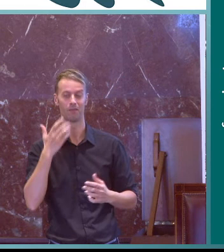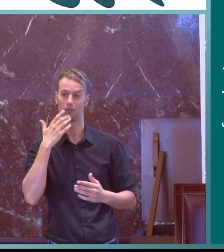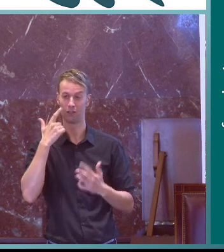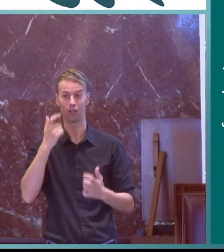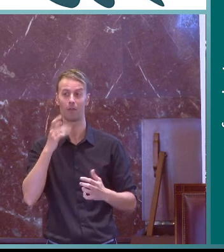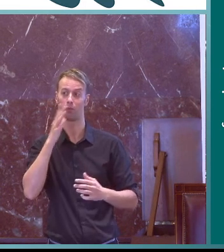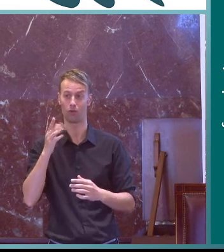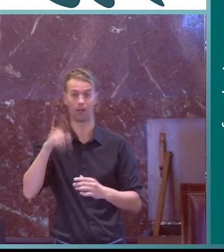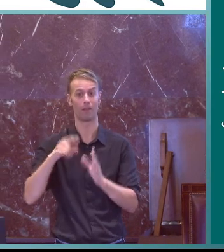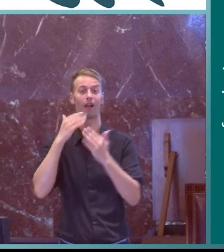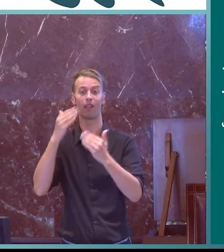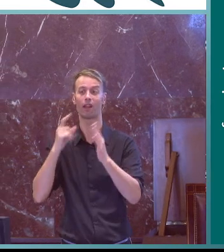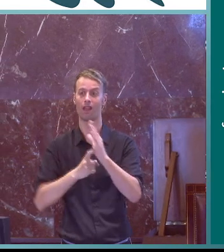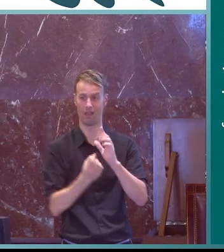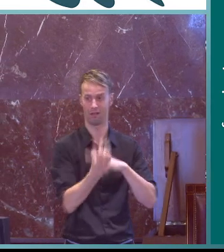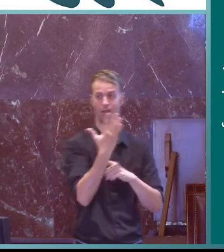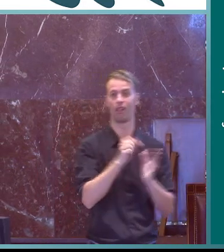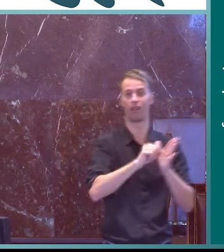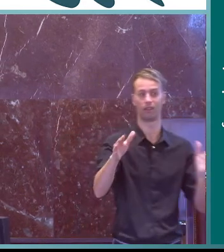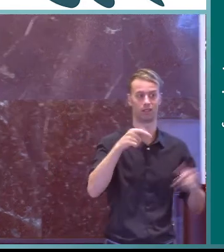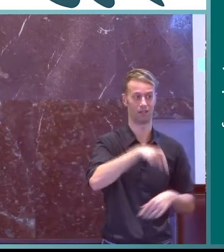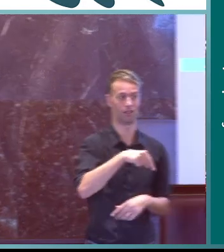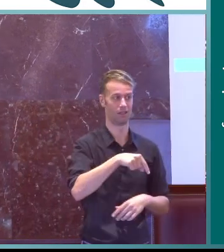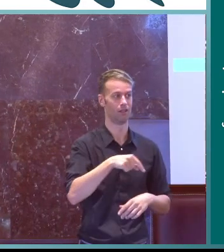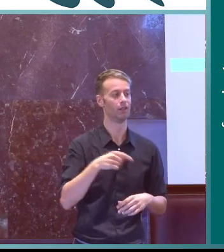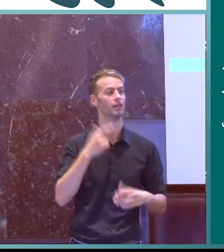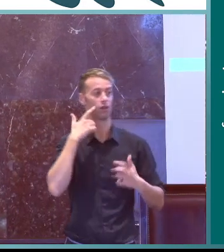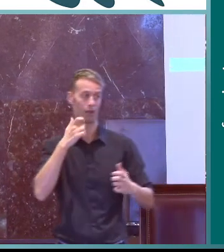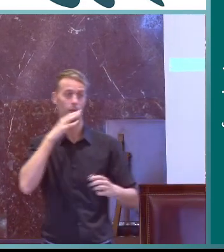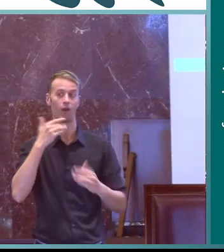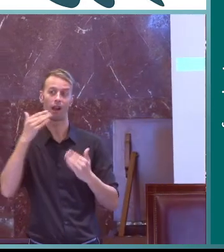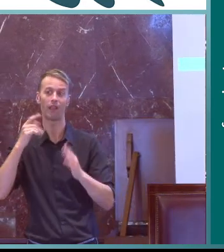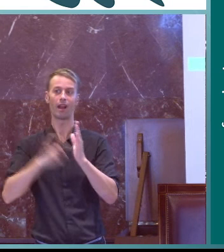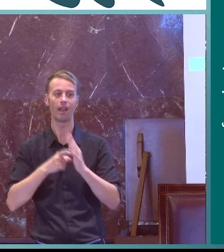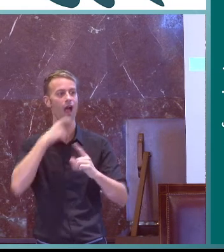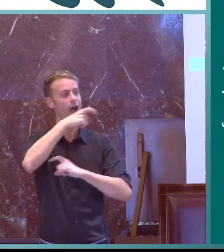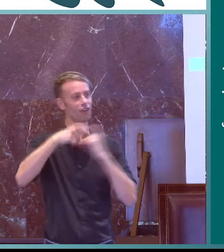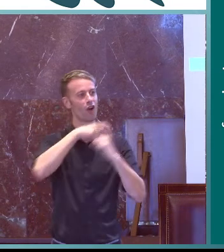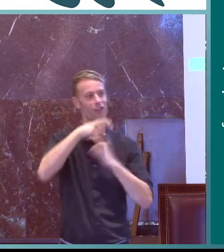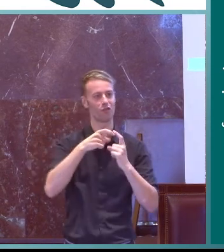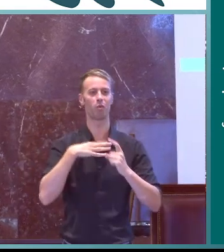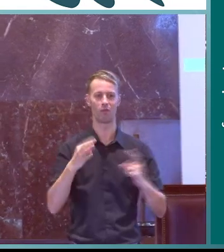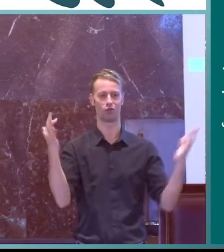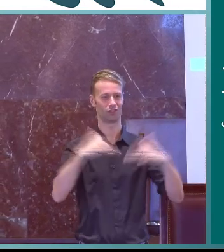realmente se nota la influencia porque gracias a la ley por ejemplo surgió el CENELSE